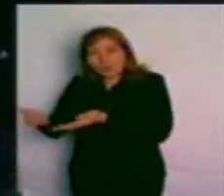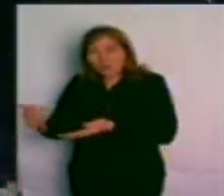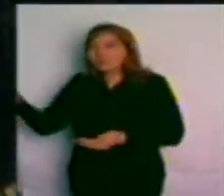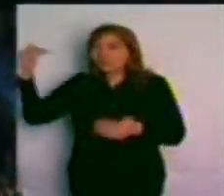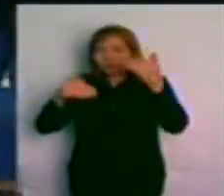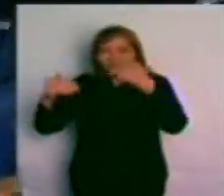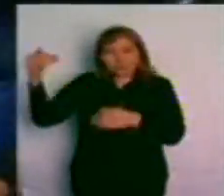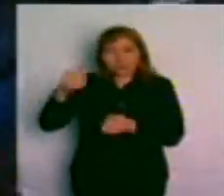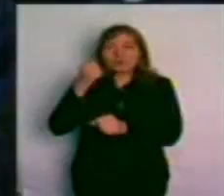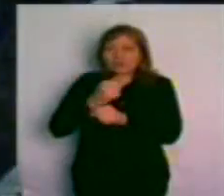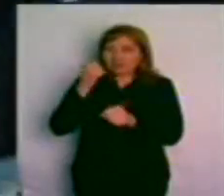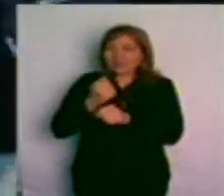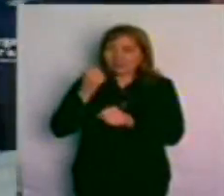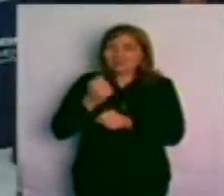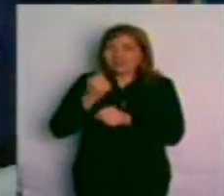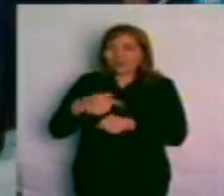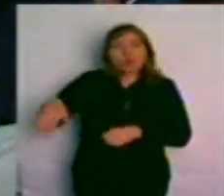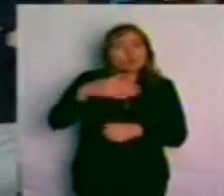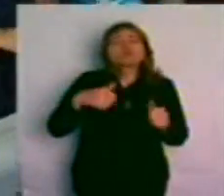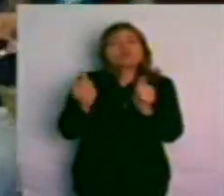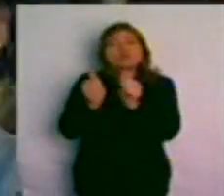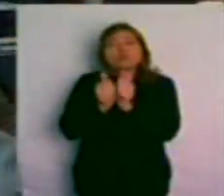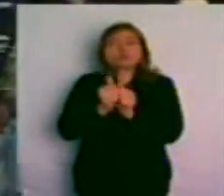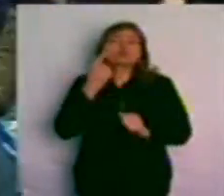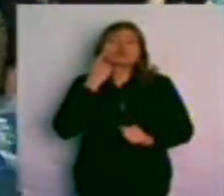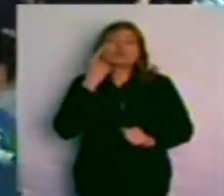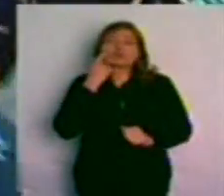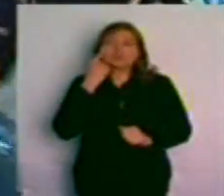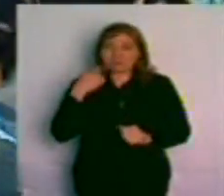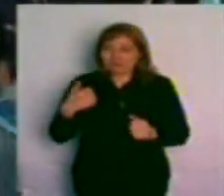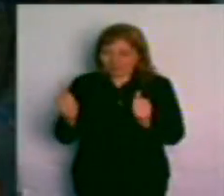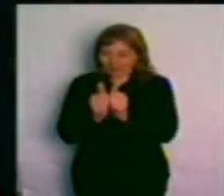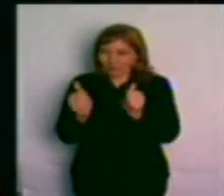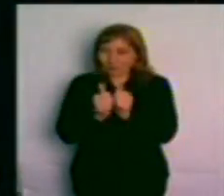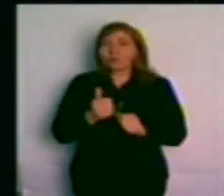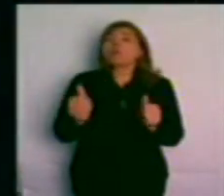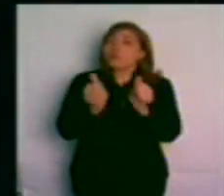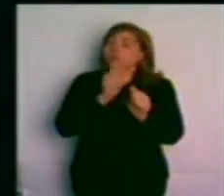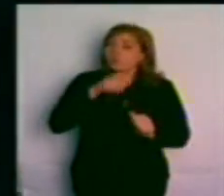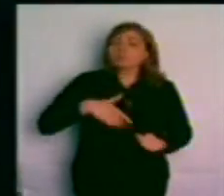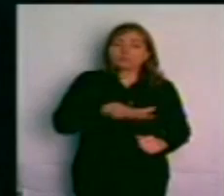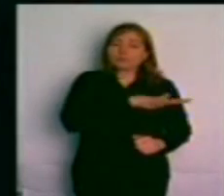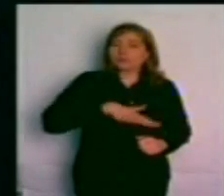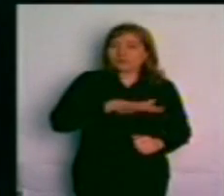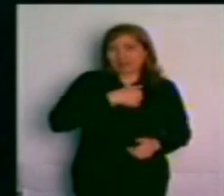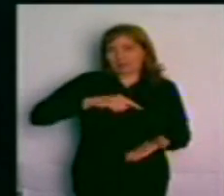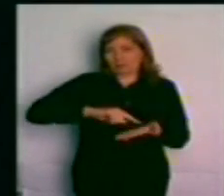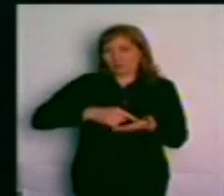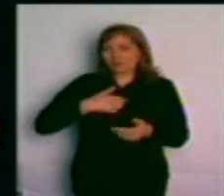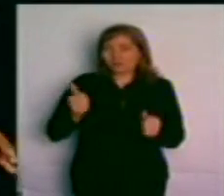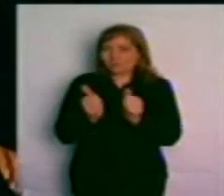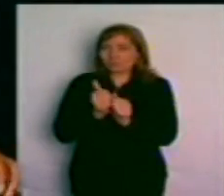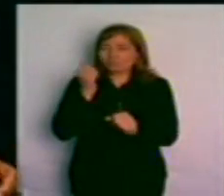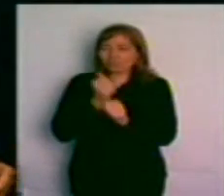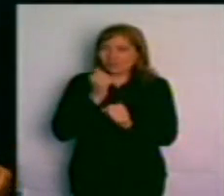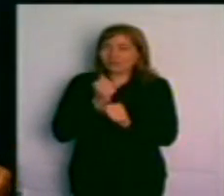trabajaron junto a la municipalidad, junto a la provincia. Tenemos